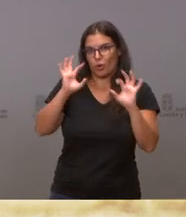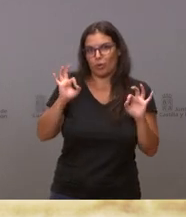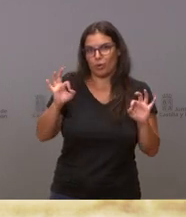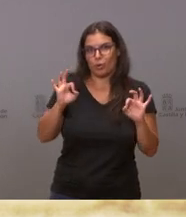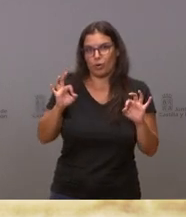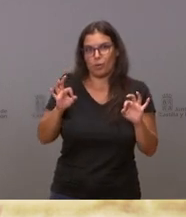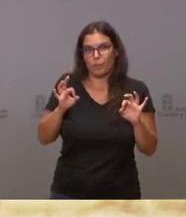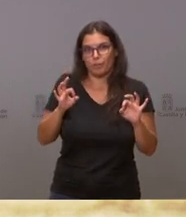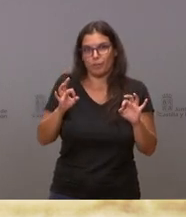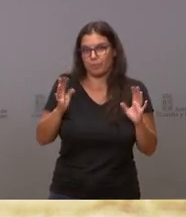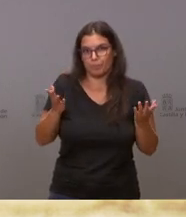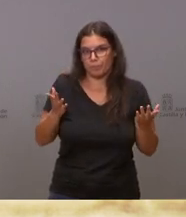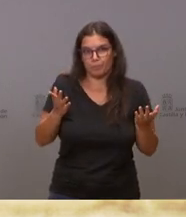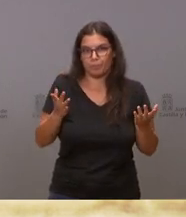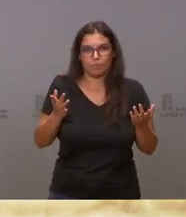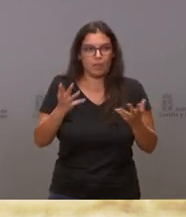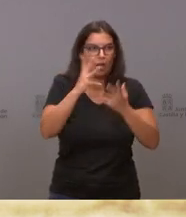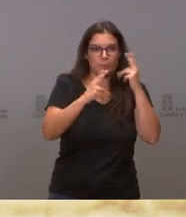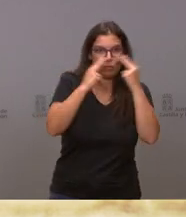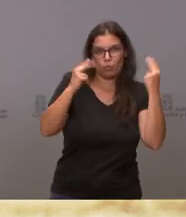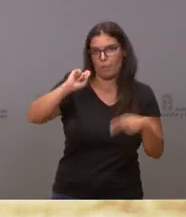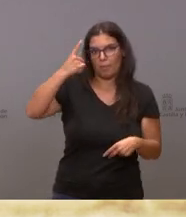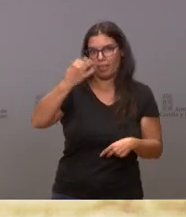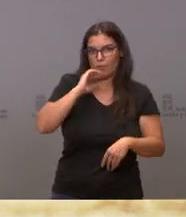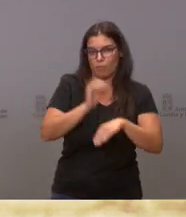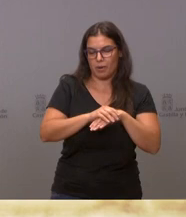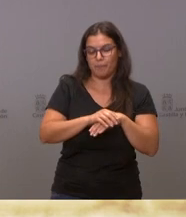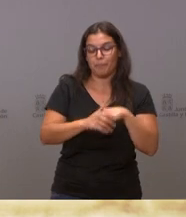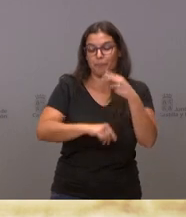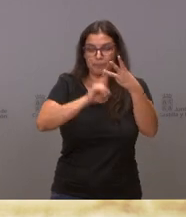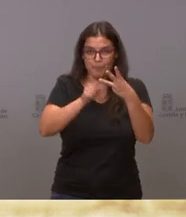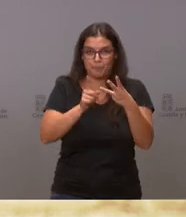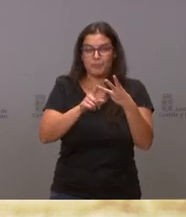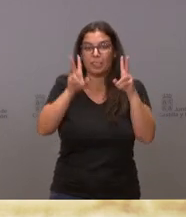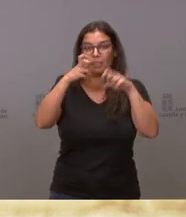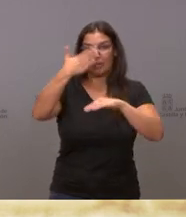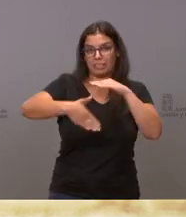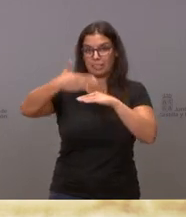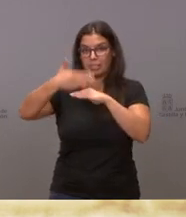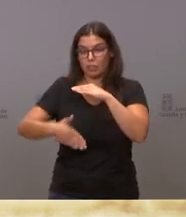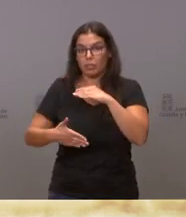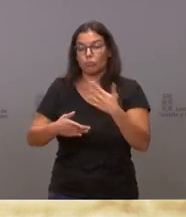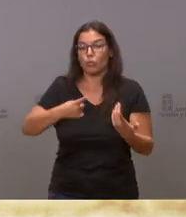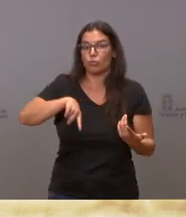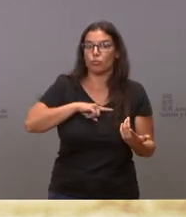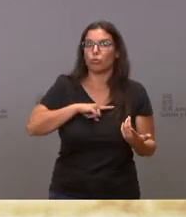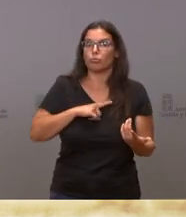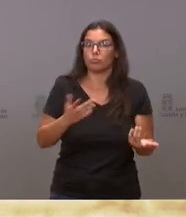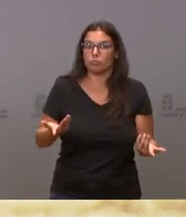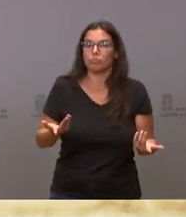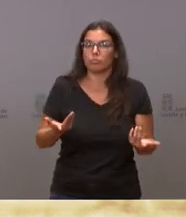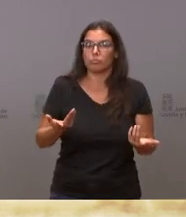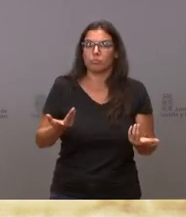particulares y de Administraciones públicas, en primer lugar. Y, respecto de las restricciones, abogamos por la